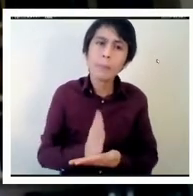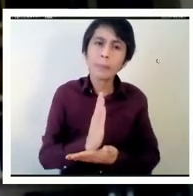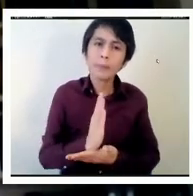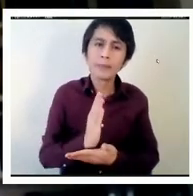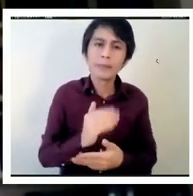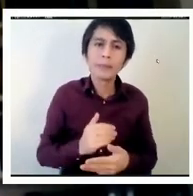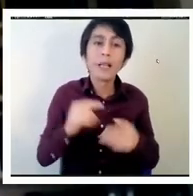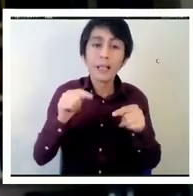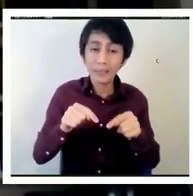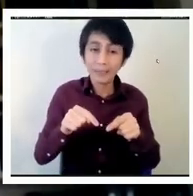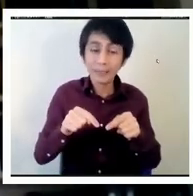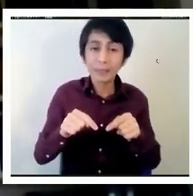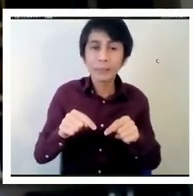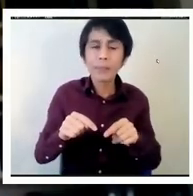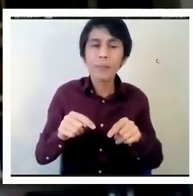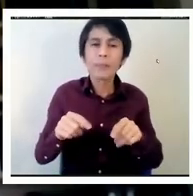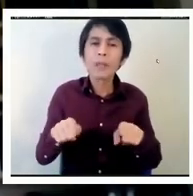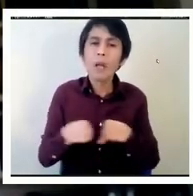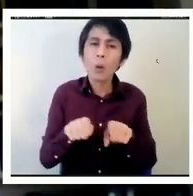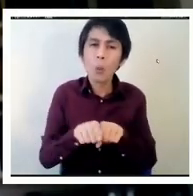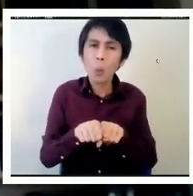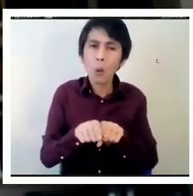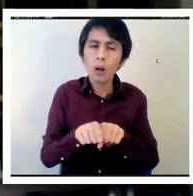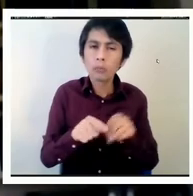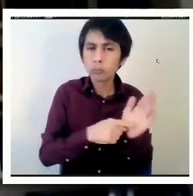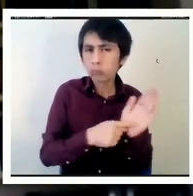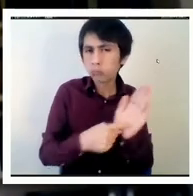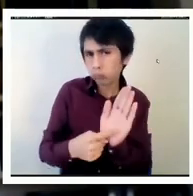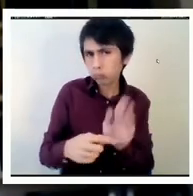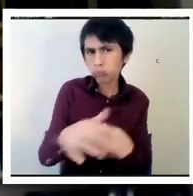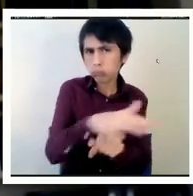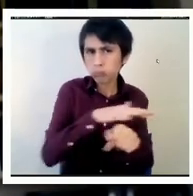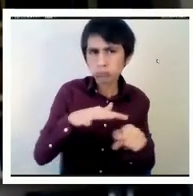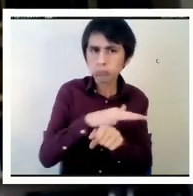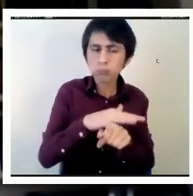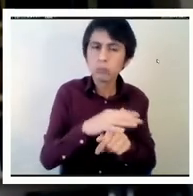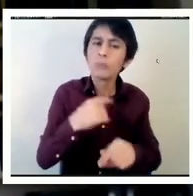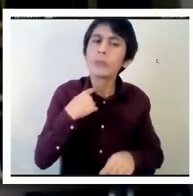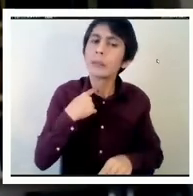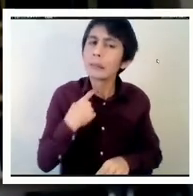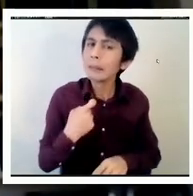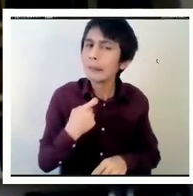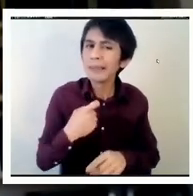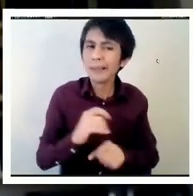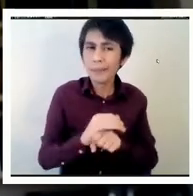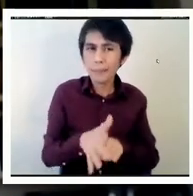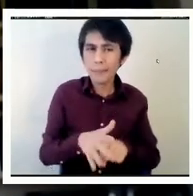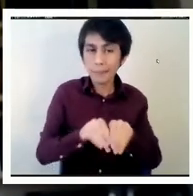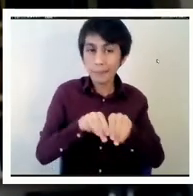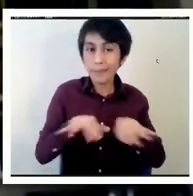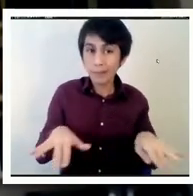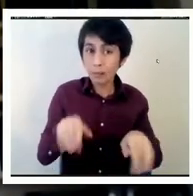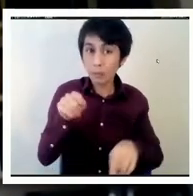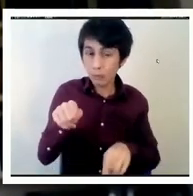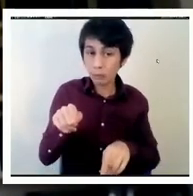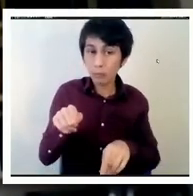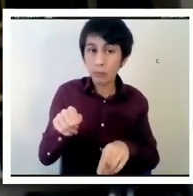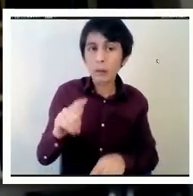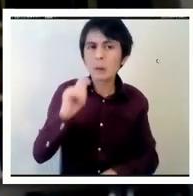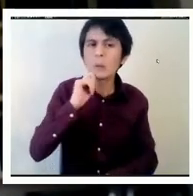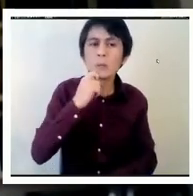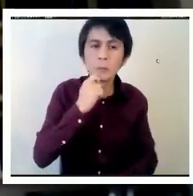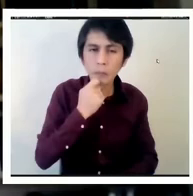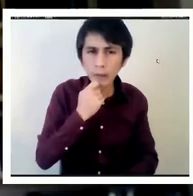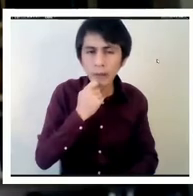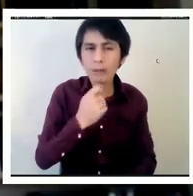establecer este escenario en términos de lo que la pandemia ha significado en todas